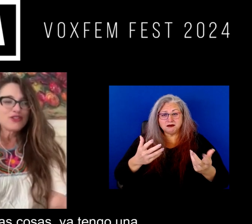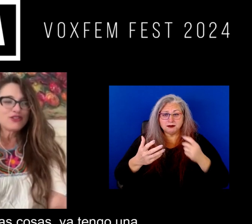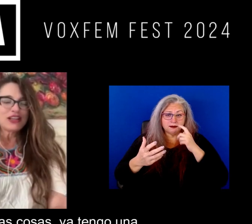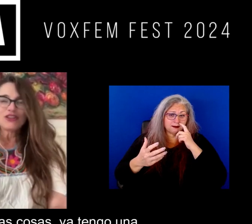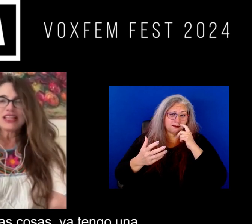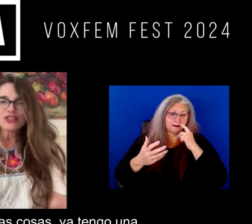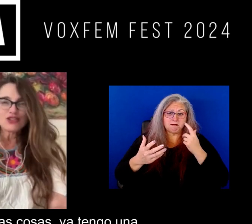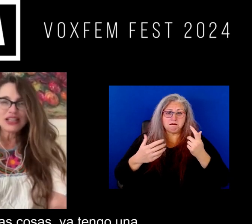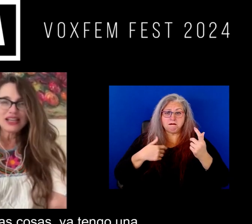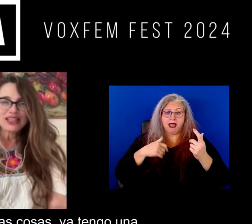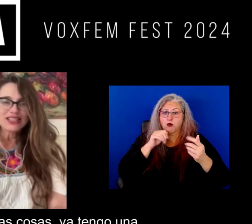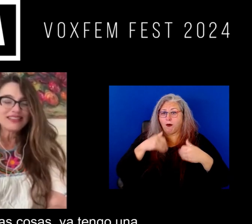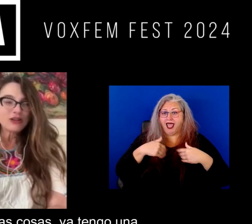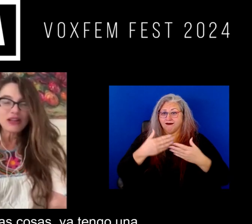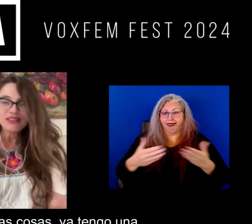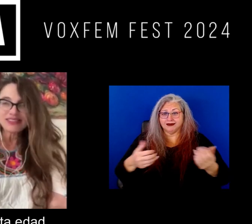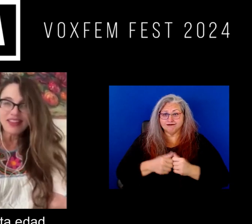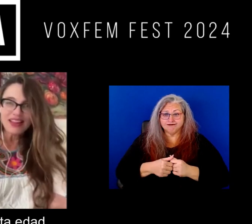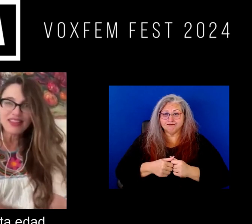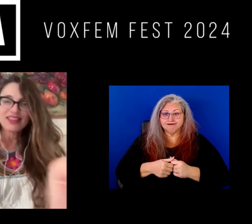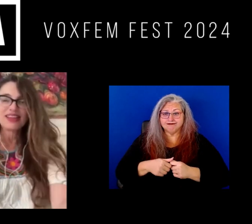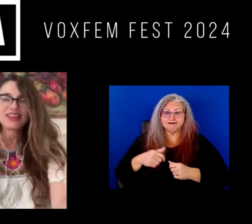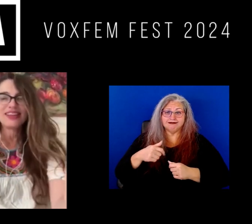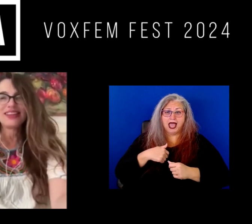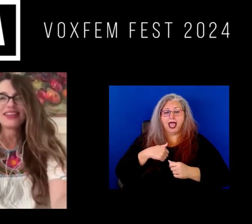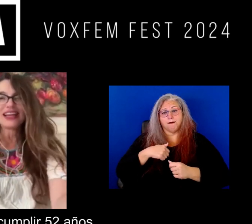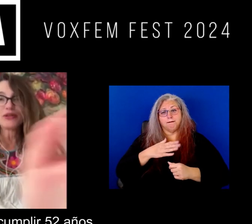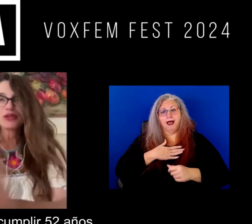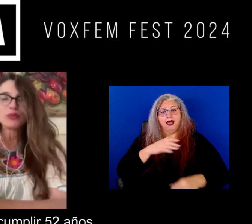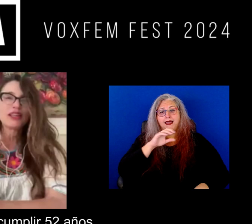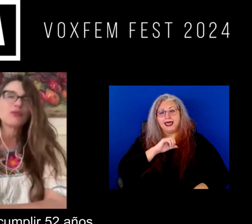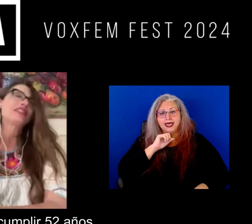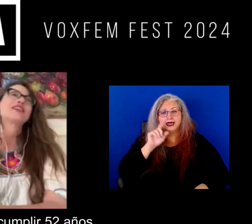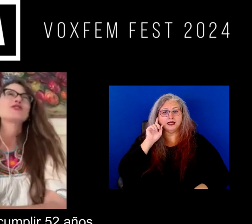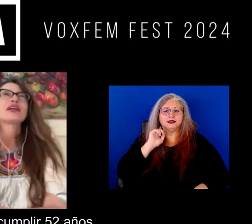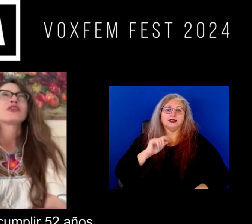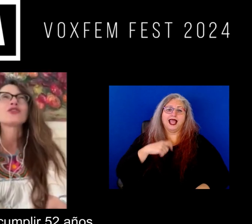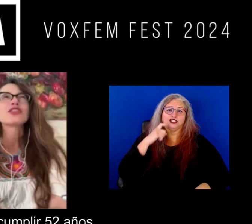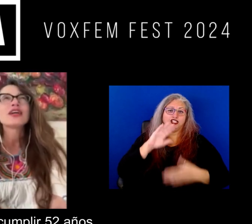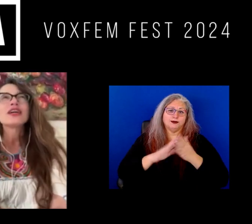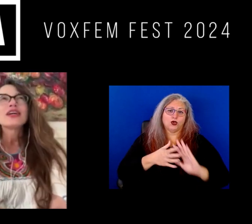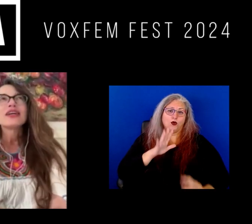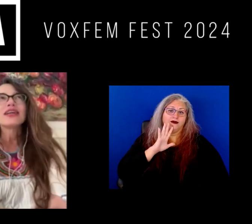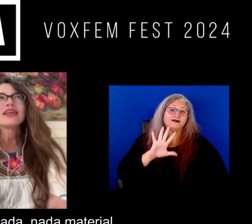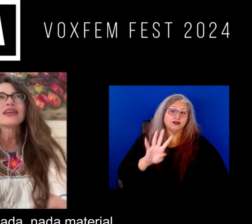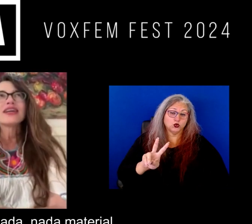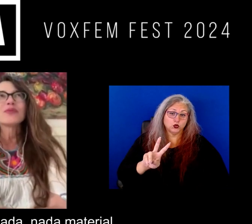pues yo no tengo las cosas ya tengo una cierta edad ya acabo de cumplir 52 años